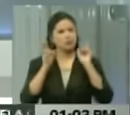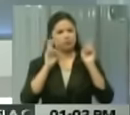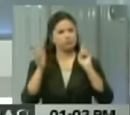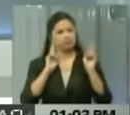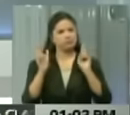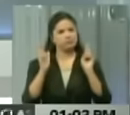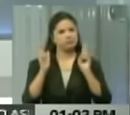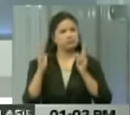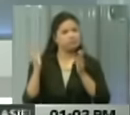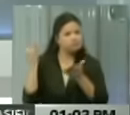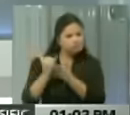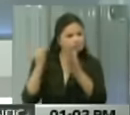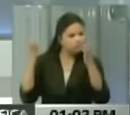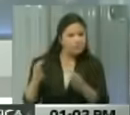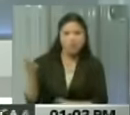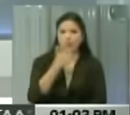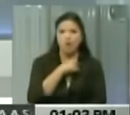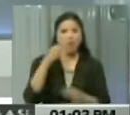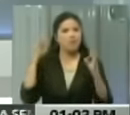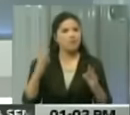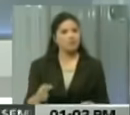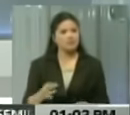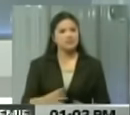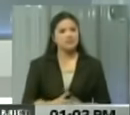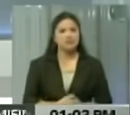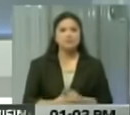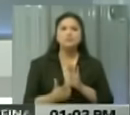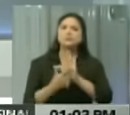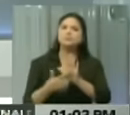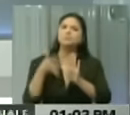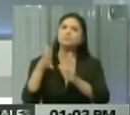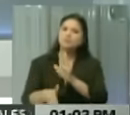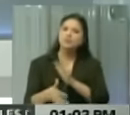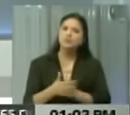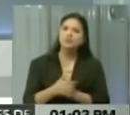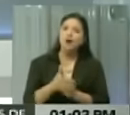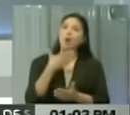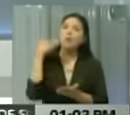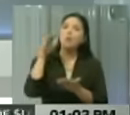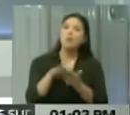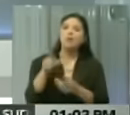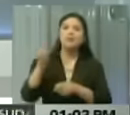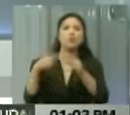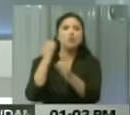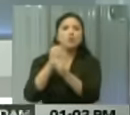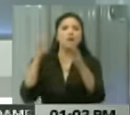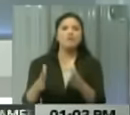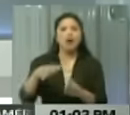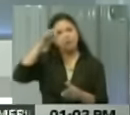que no habían sido confirmados, no eran oficiales, daban cuenta sobre muerte de mineros en esta entidad, Anabel.